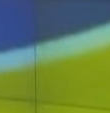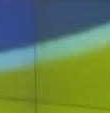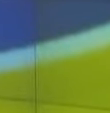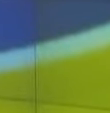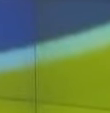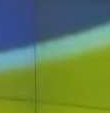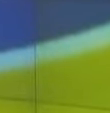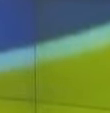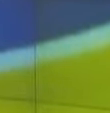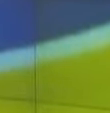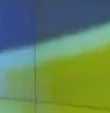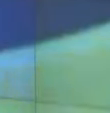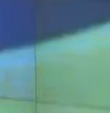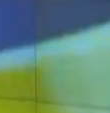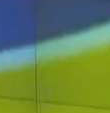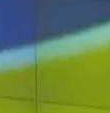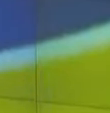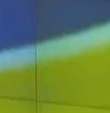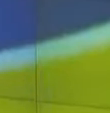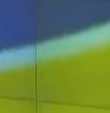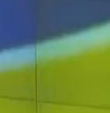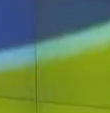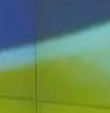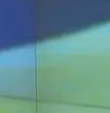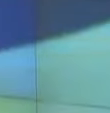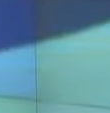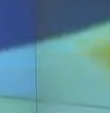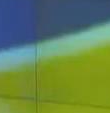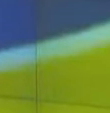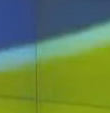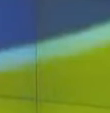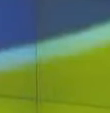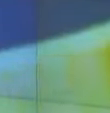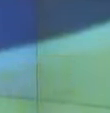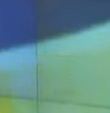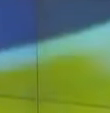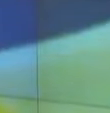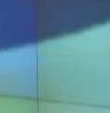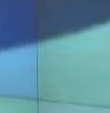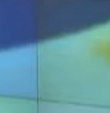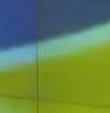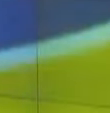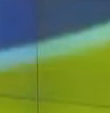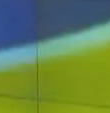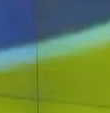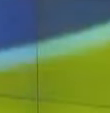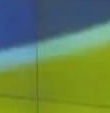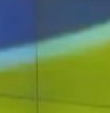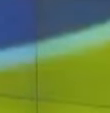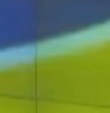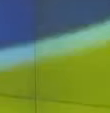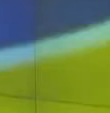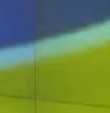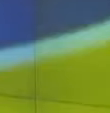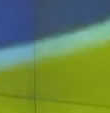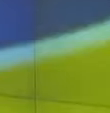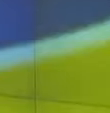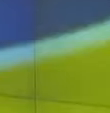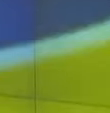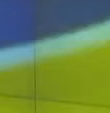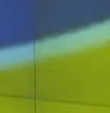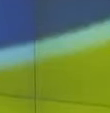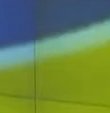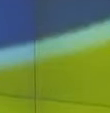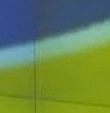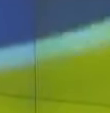20 años. El 12 de abril del año 2002, días donde los medios de comunicación se convirtieron en los cómplices de todo